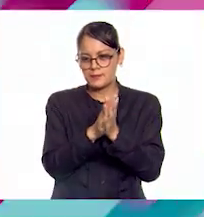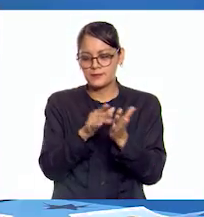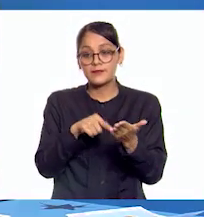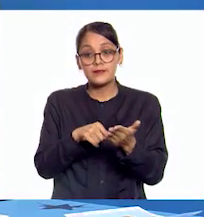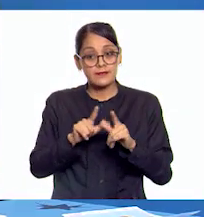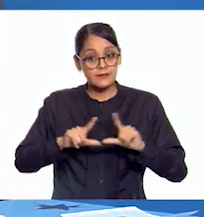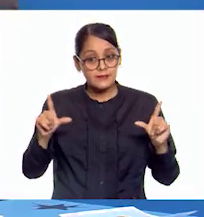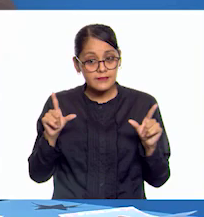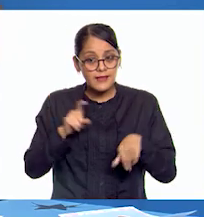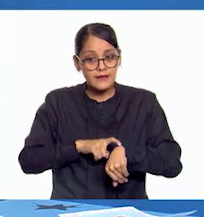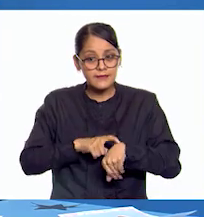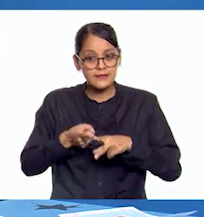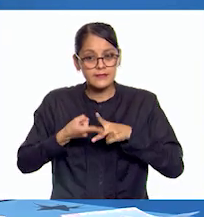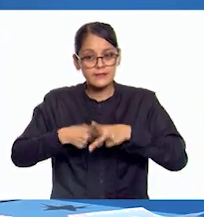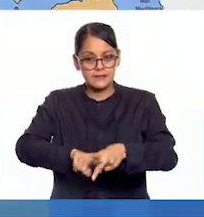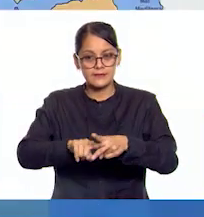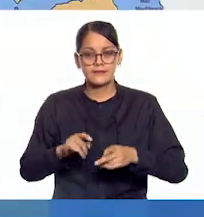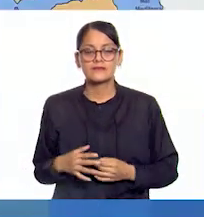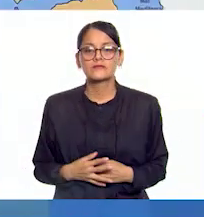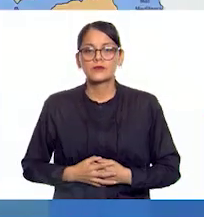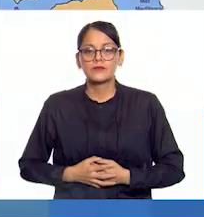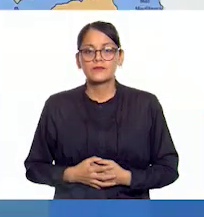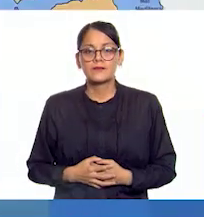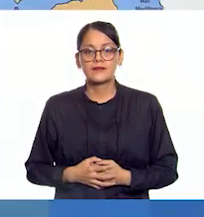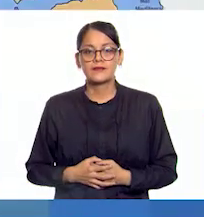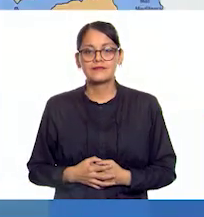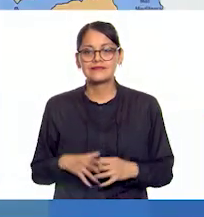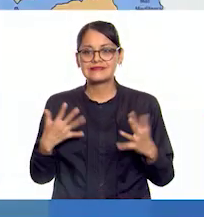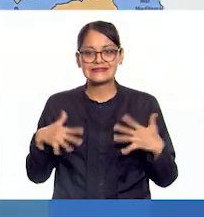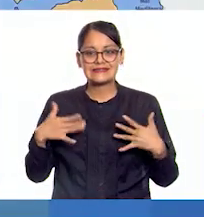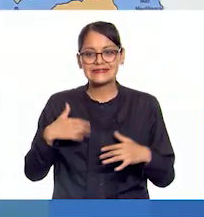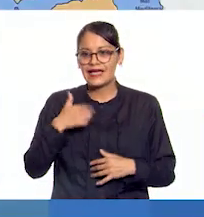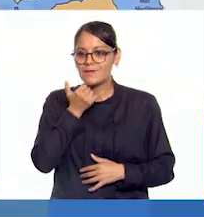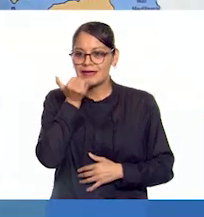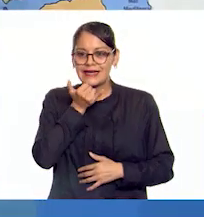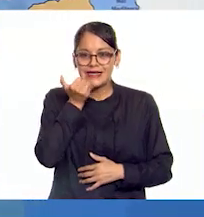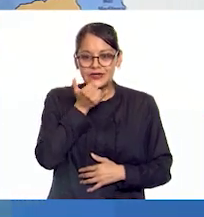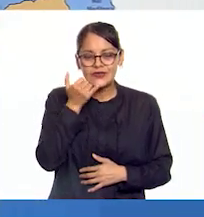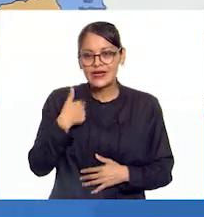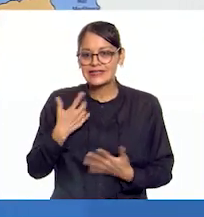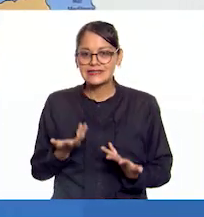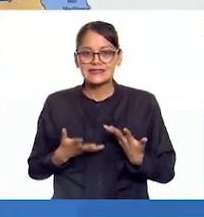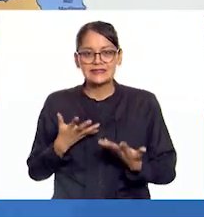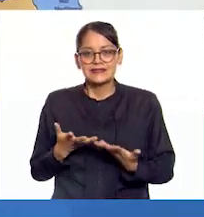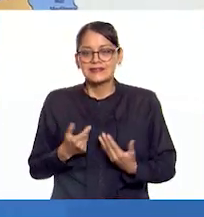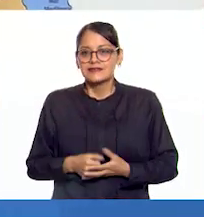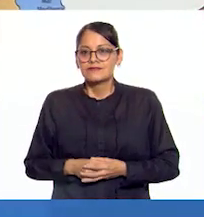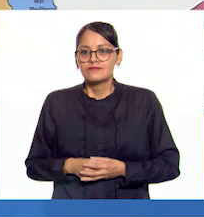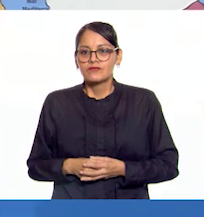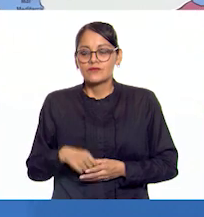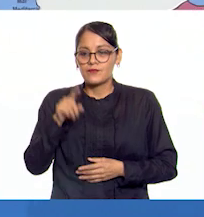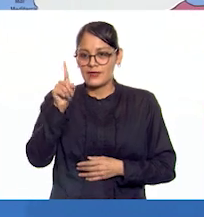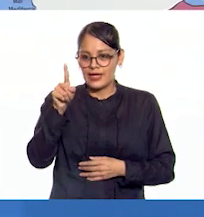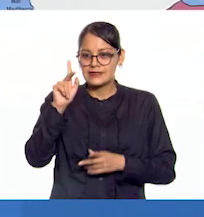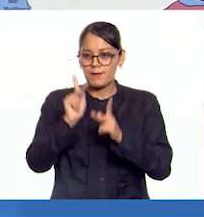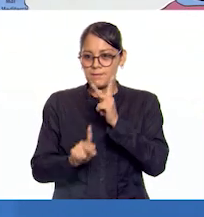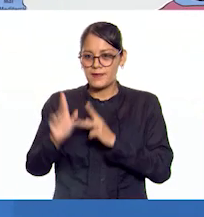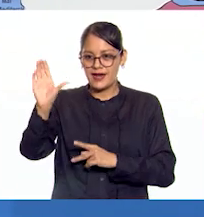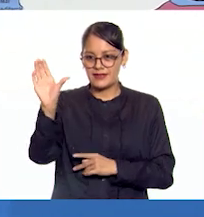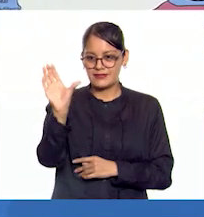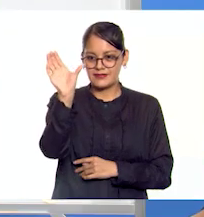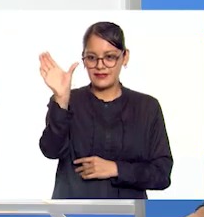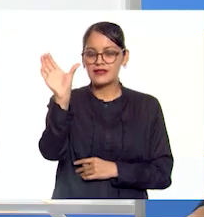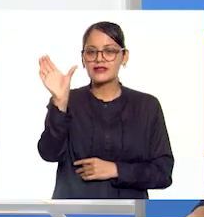¡Corre tiempo! ¡Ay, a ver si no me equivoco! ¡Venga, venga! Esta parte